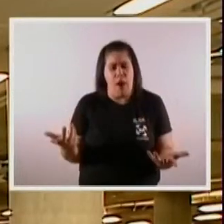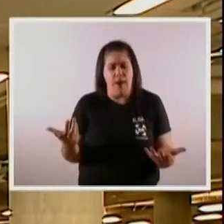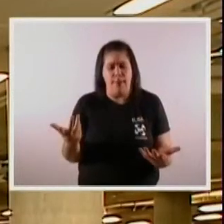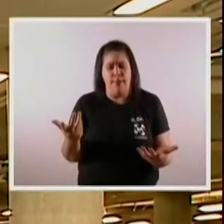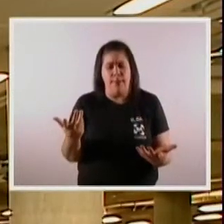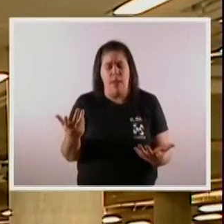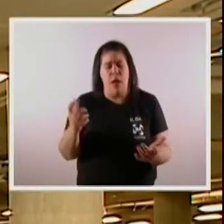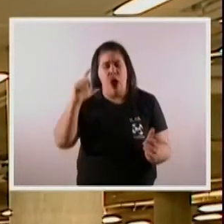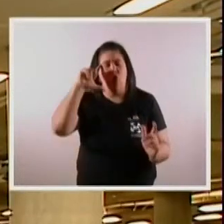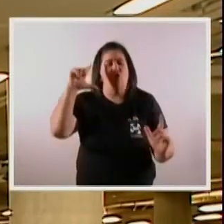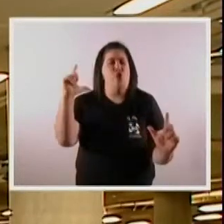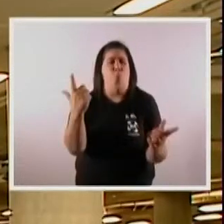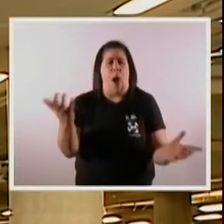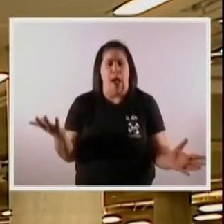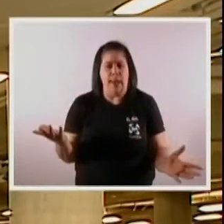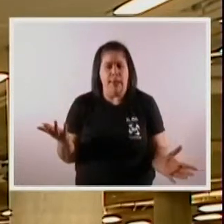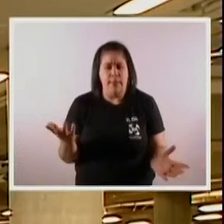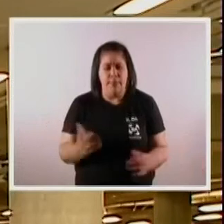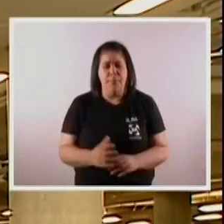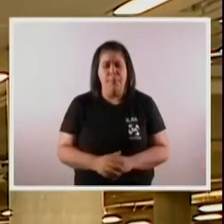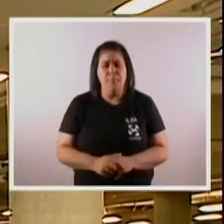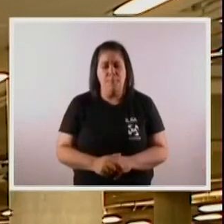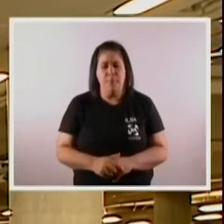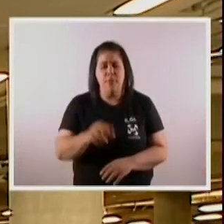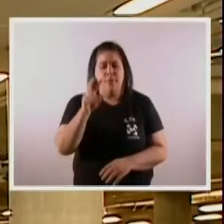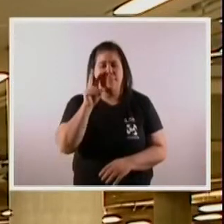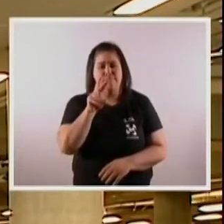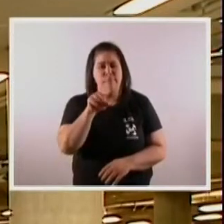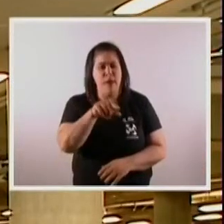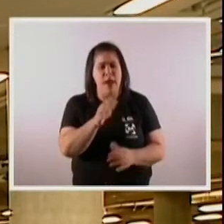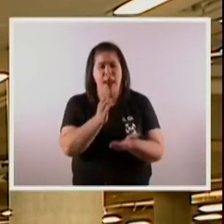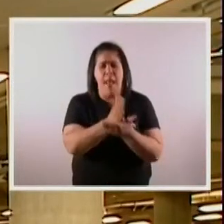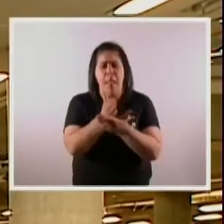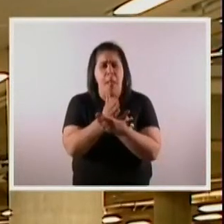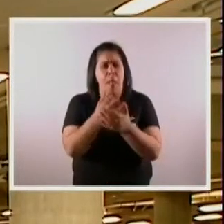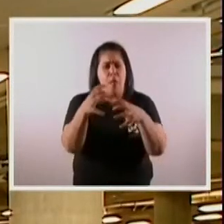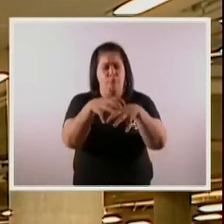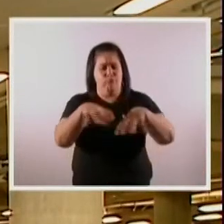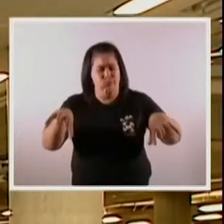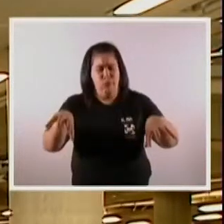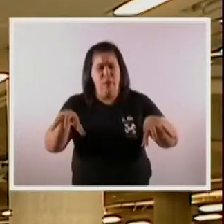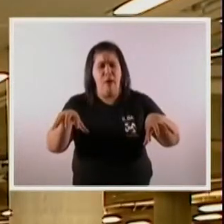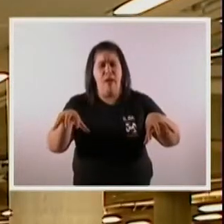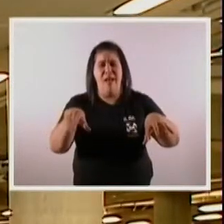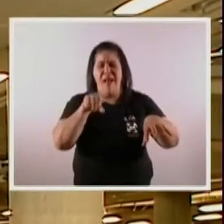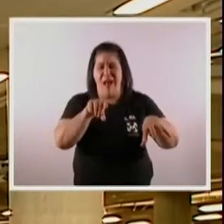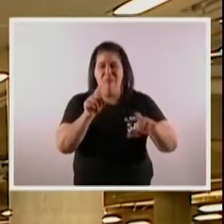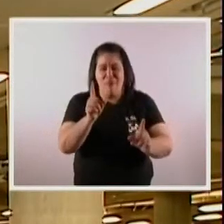ocurre algo más contradictorio. Miren hasta dónde llegó la grieta. Increíble.